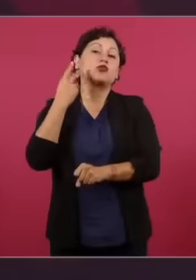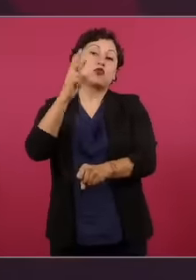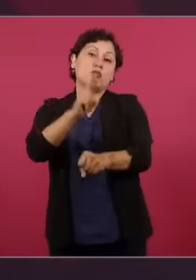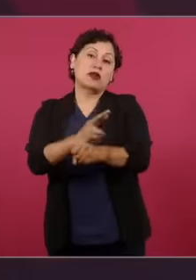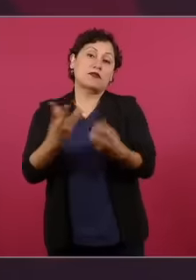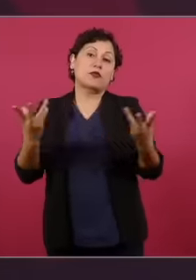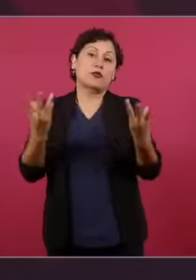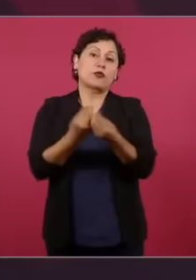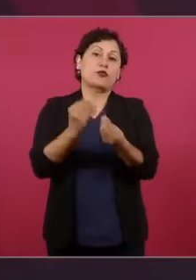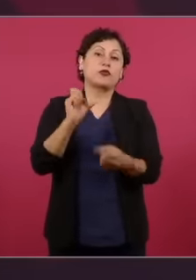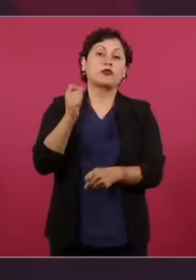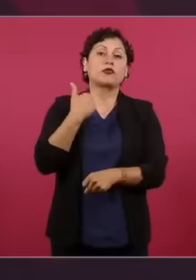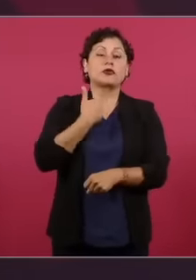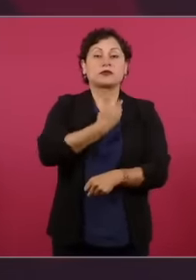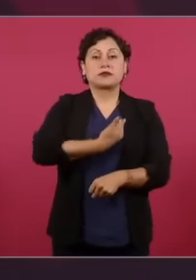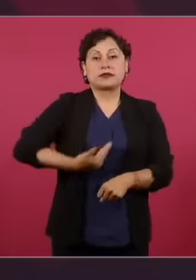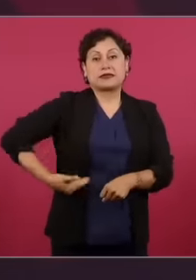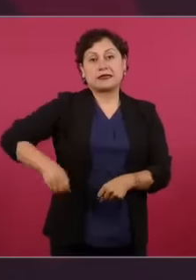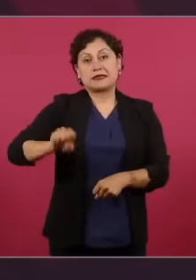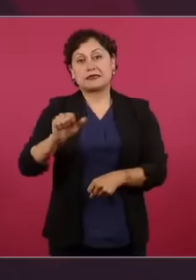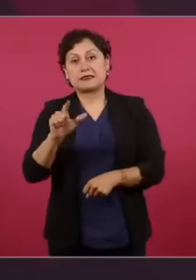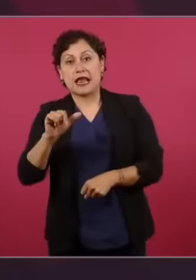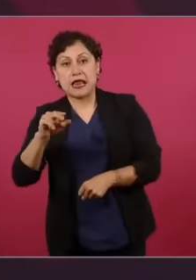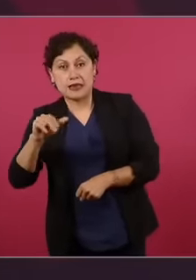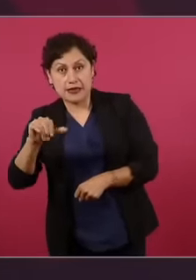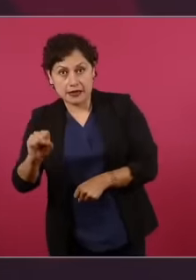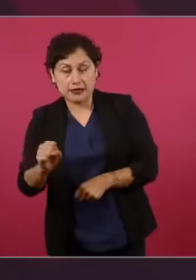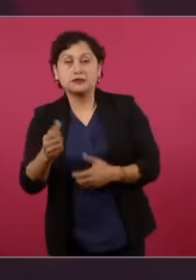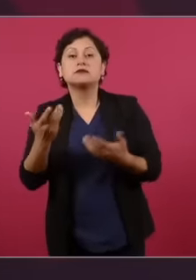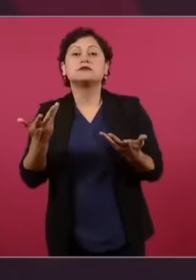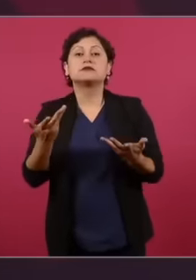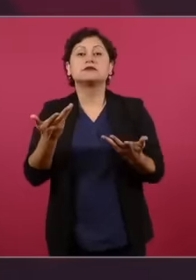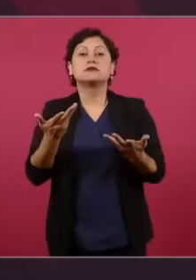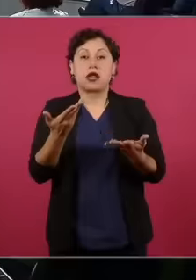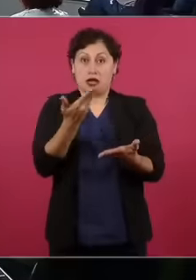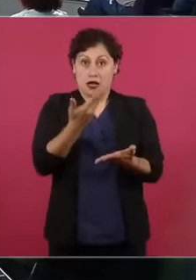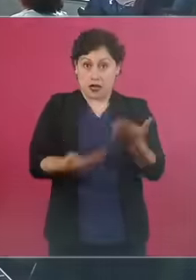creo que seis meses, siete meses, en